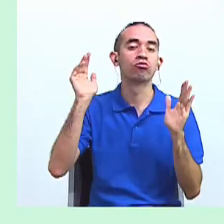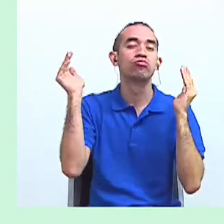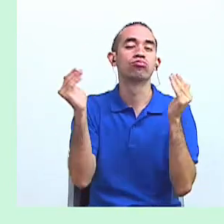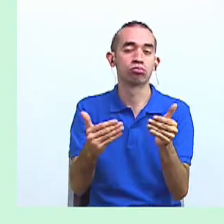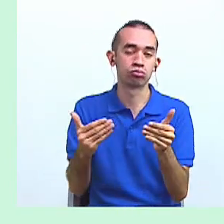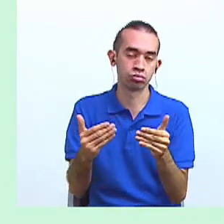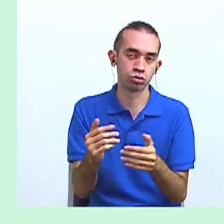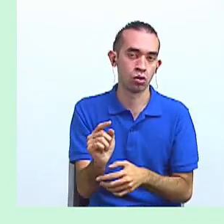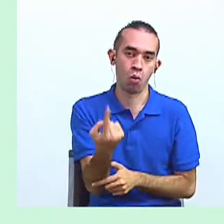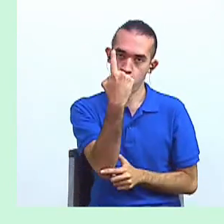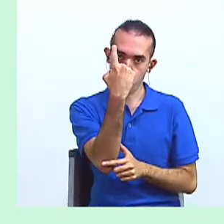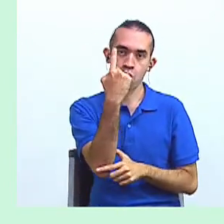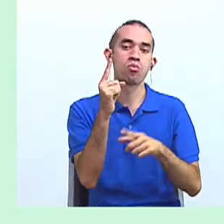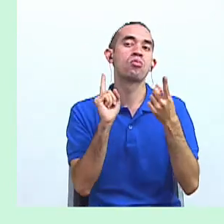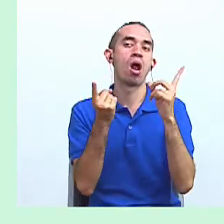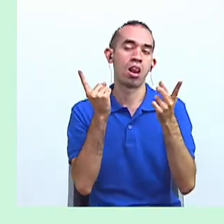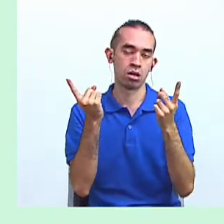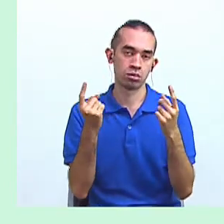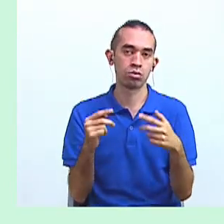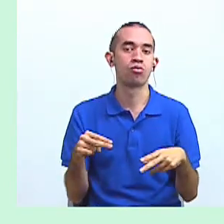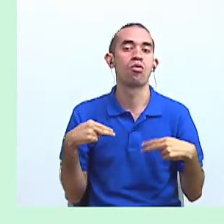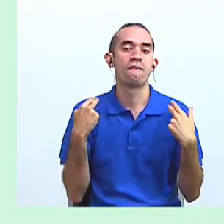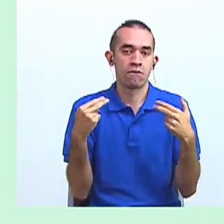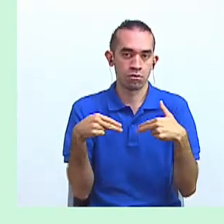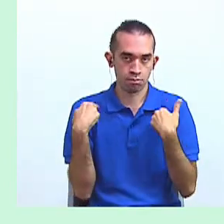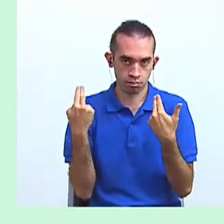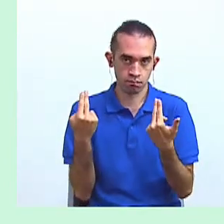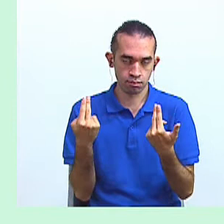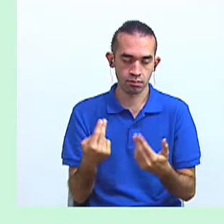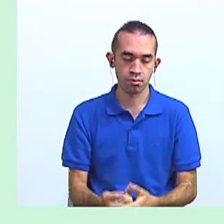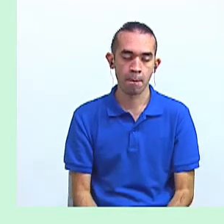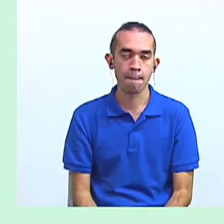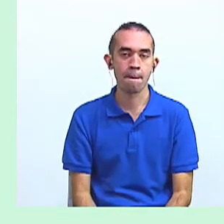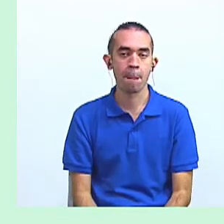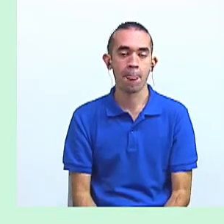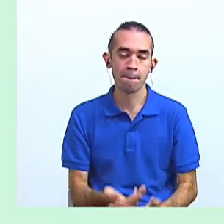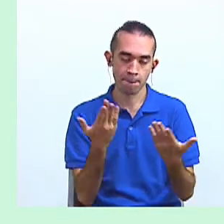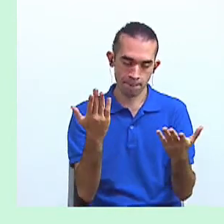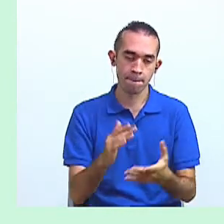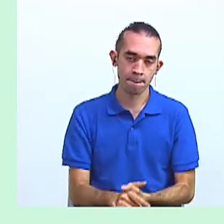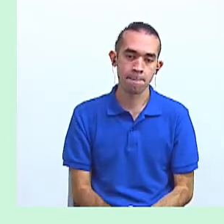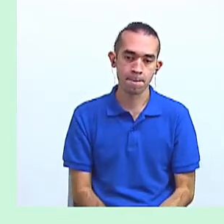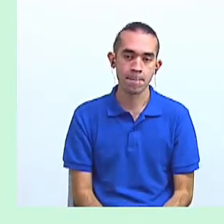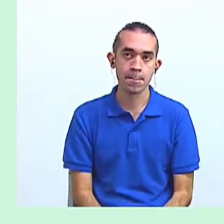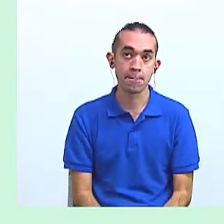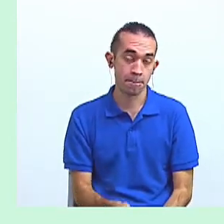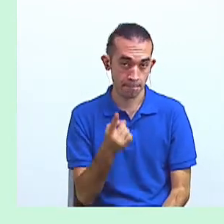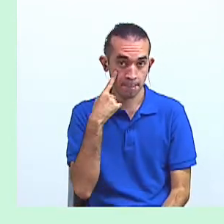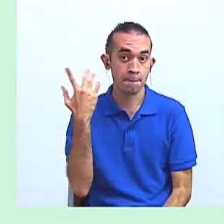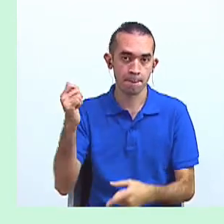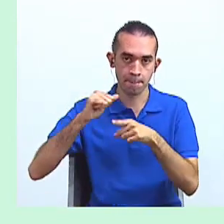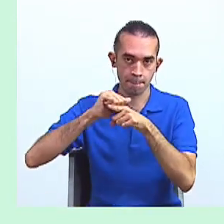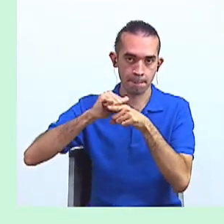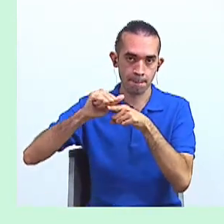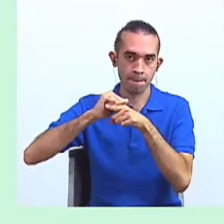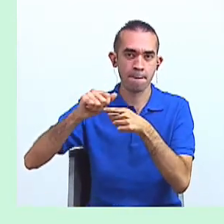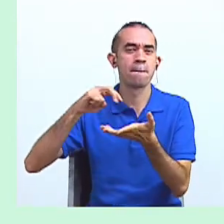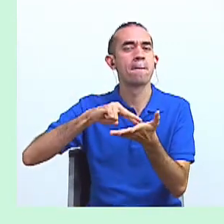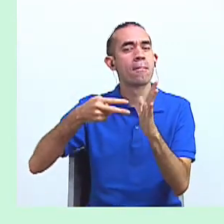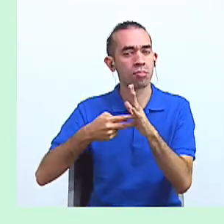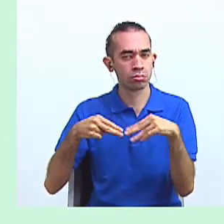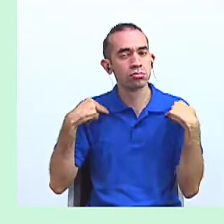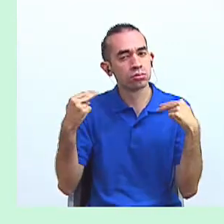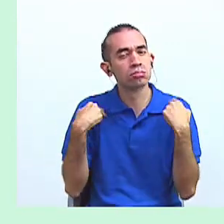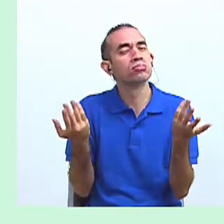uno de esos géneros, la novela. ¿Sí? ¿Qué les parece si repasamos el concepto de